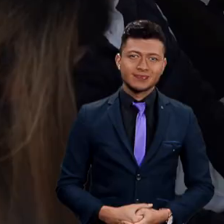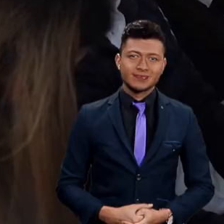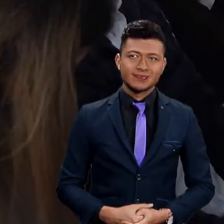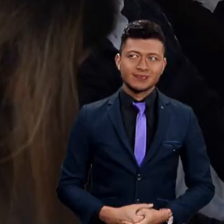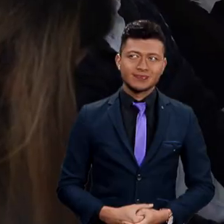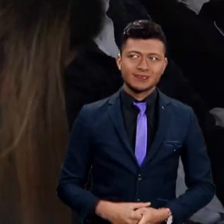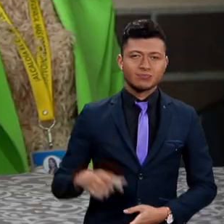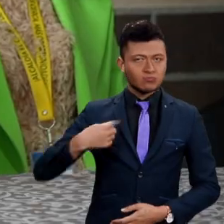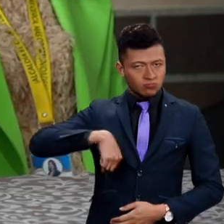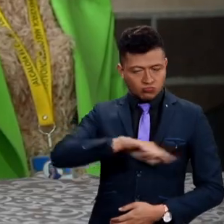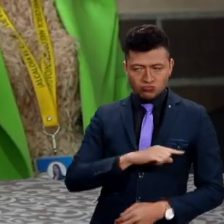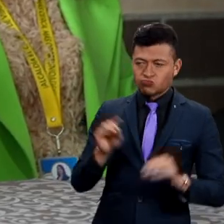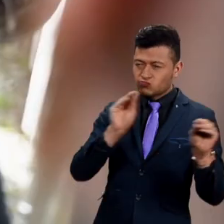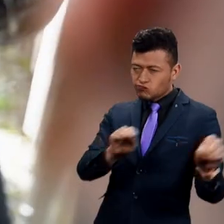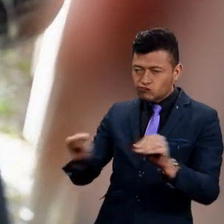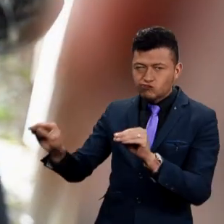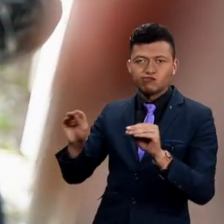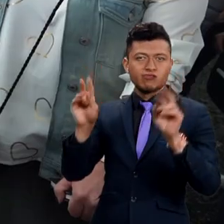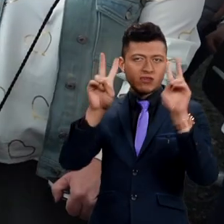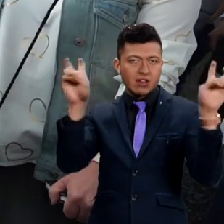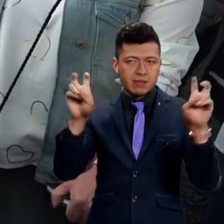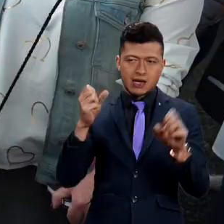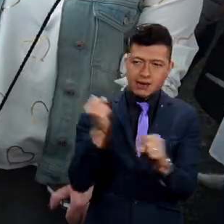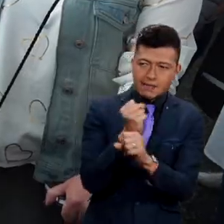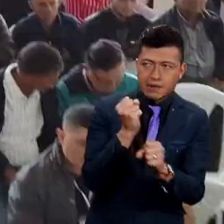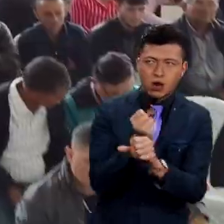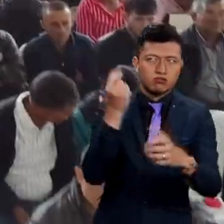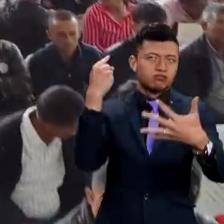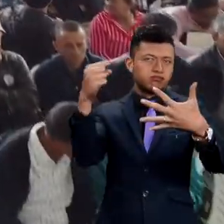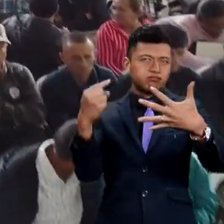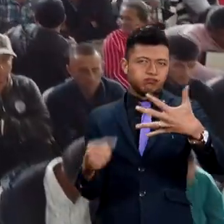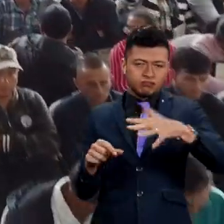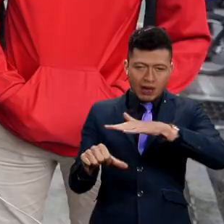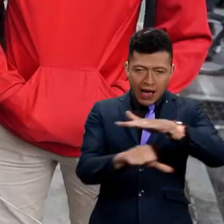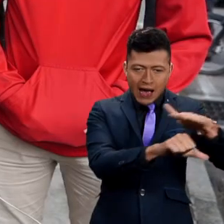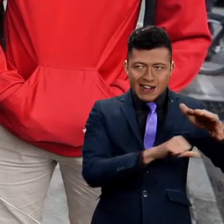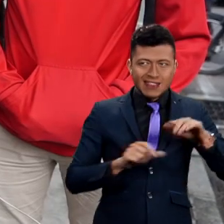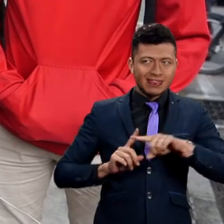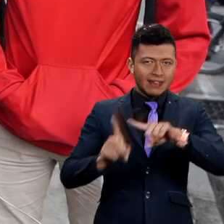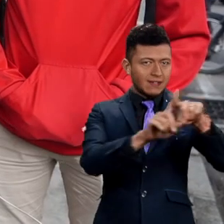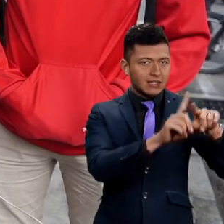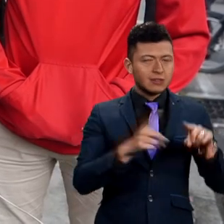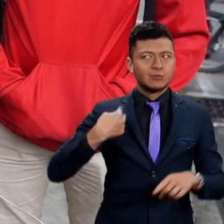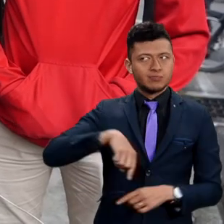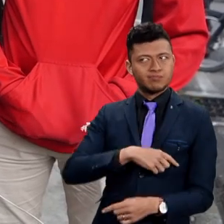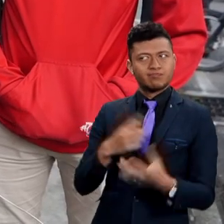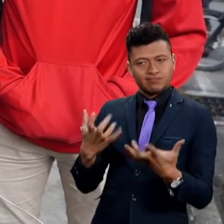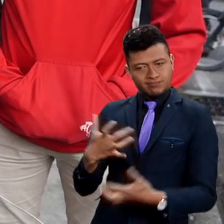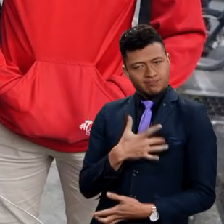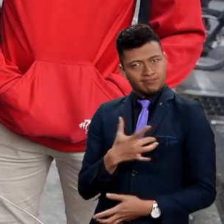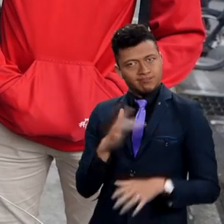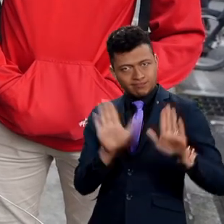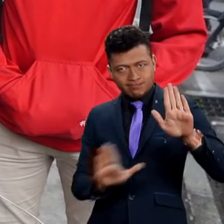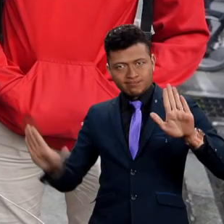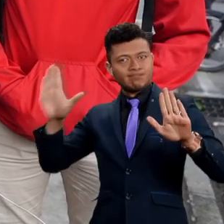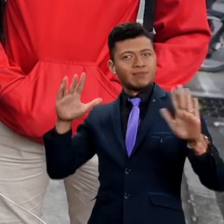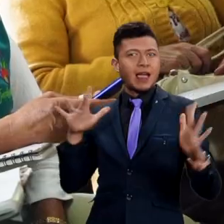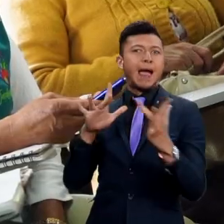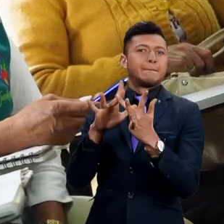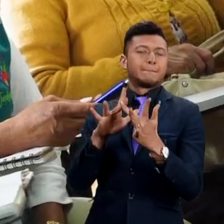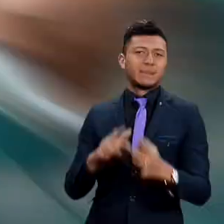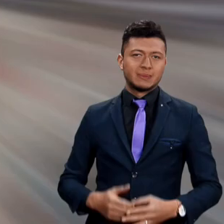Venimos con ideas en temas de educación, empleo y de las demás áreas que consideramos que pueden ayudar al desarrollo de nuestro